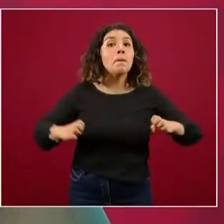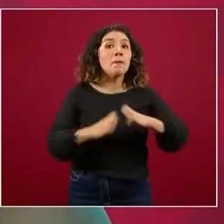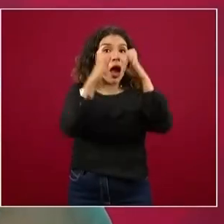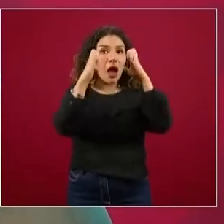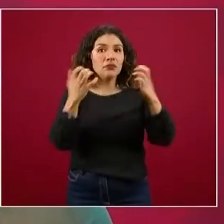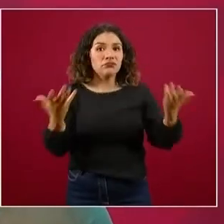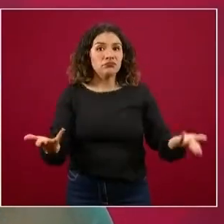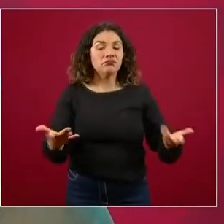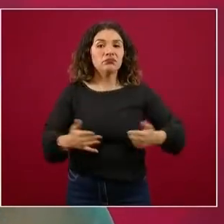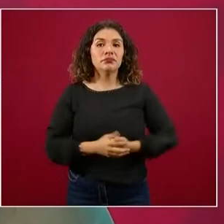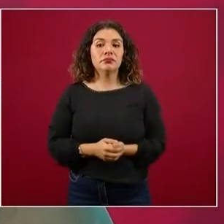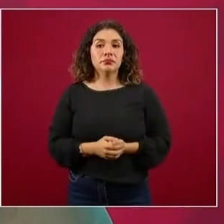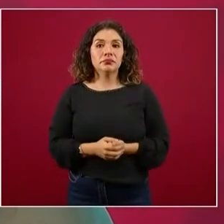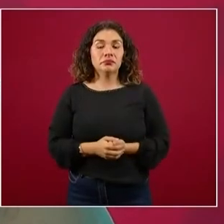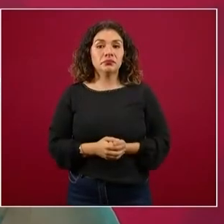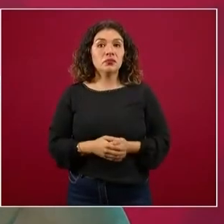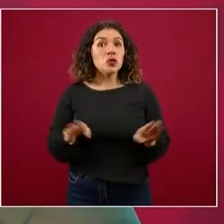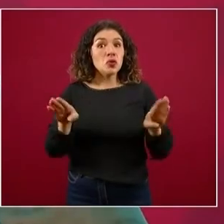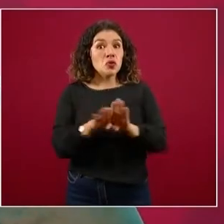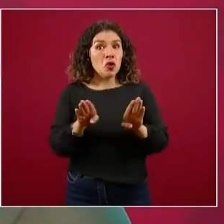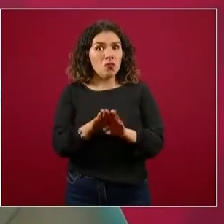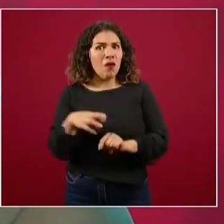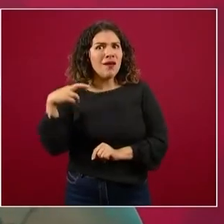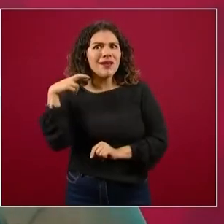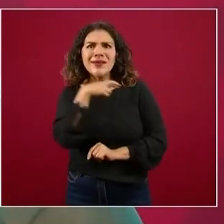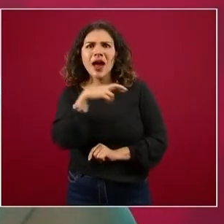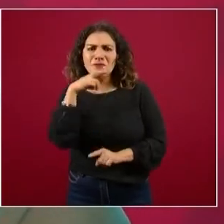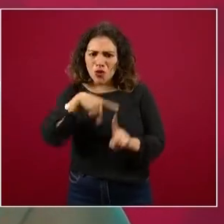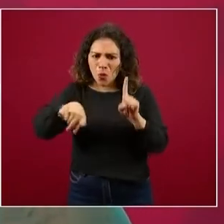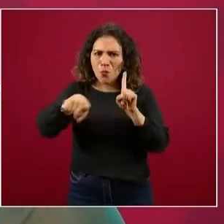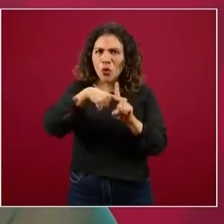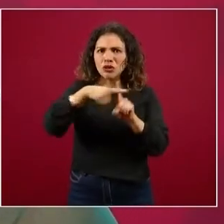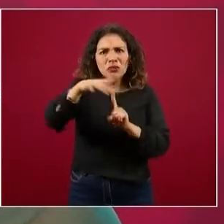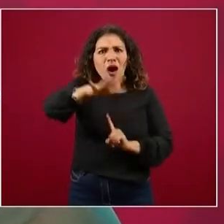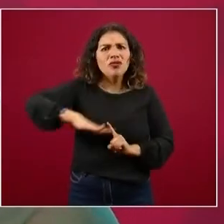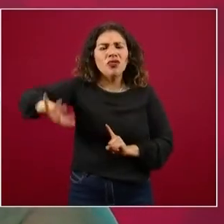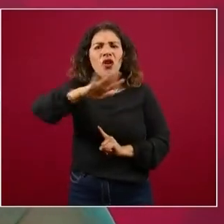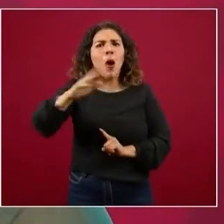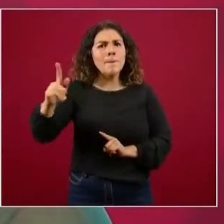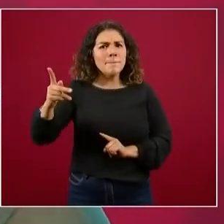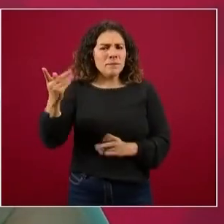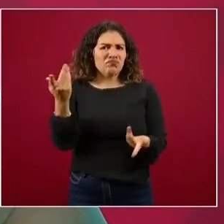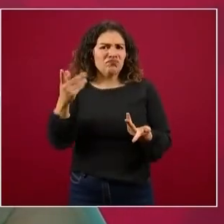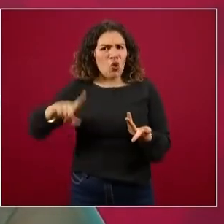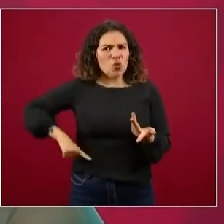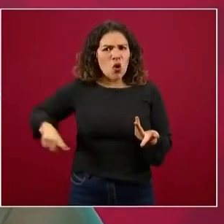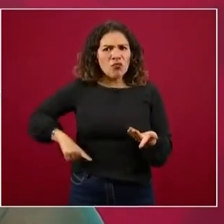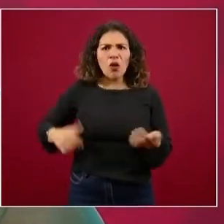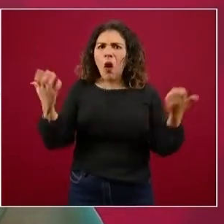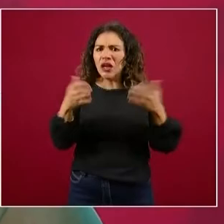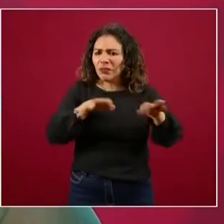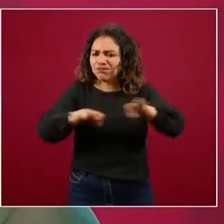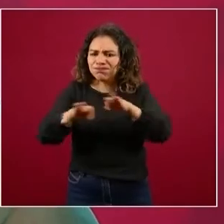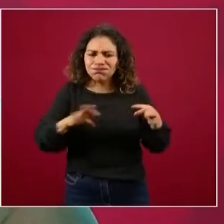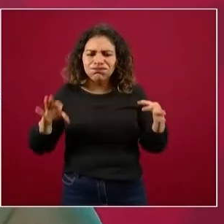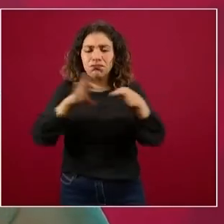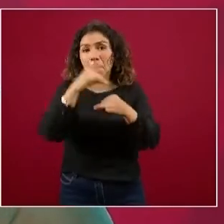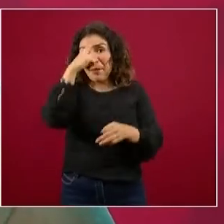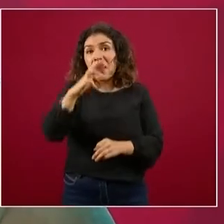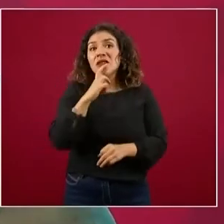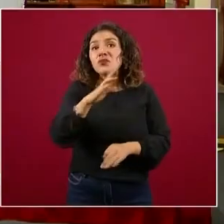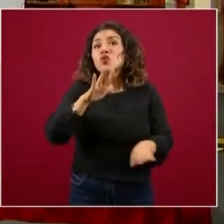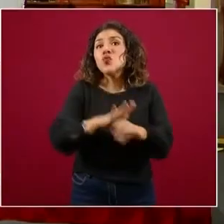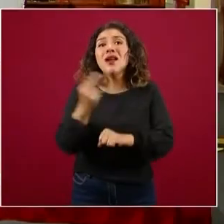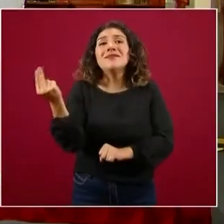algo que ya tuvimos la experiencia del anterior ciclo escolar y que en esta ocasión, pues ya con esta